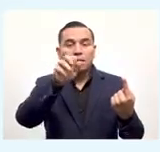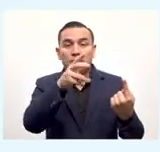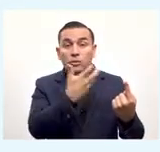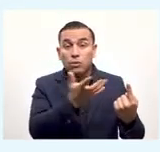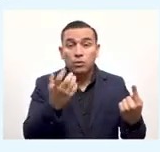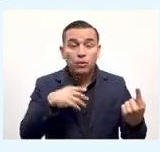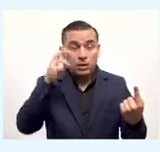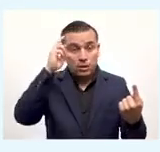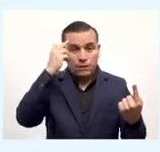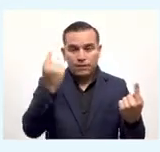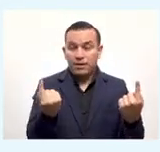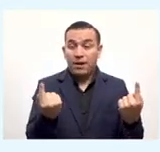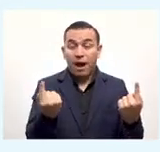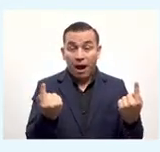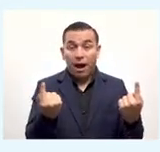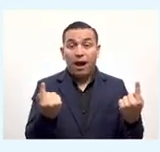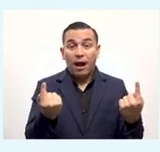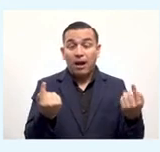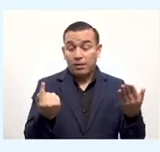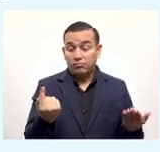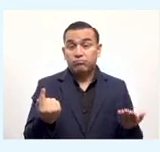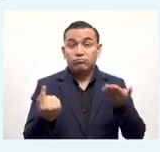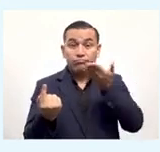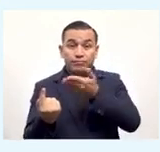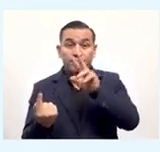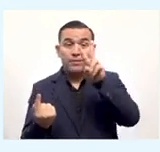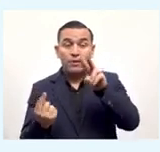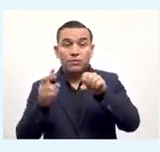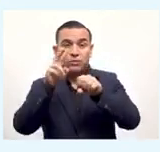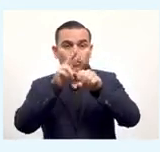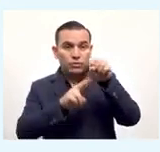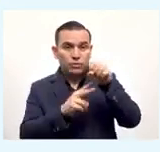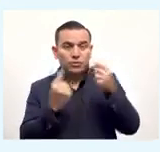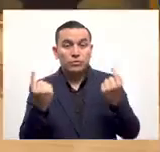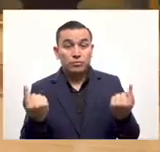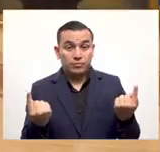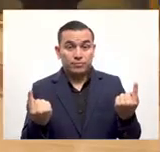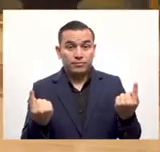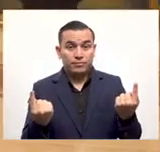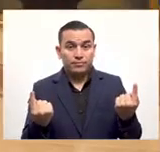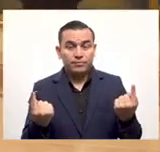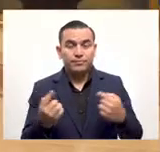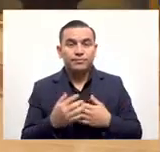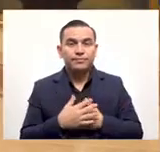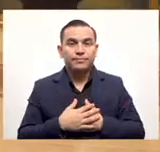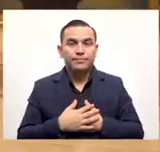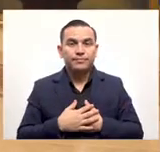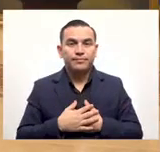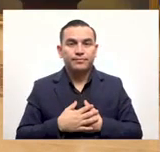a esta ley y gracias a esta wallet Miguel recibe dos dólares que de otra manera no hubiera tenido